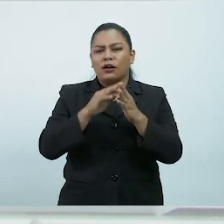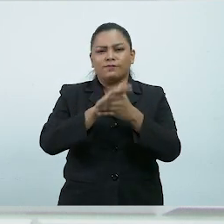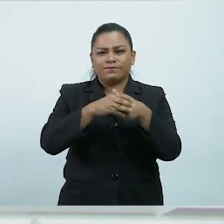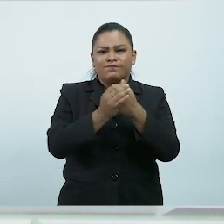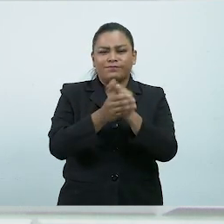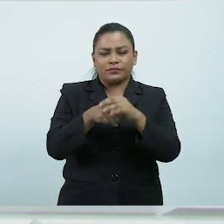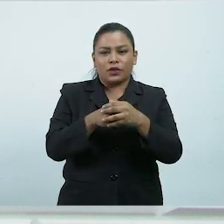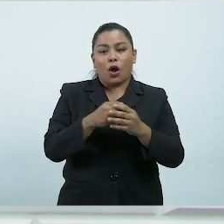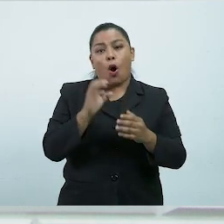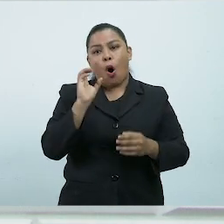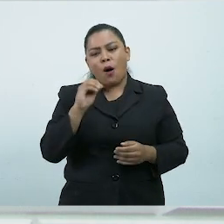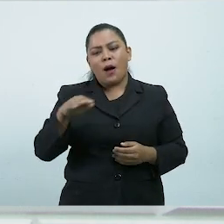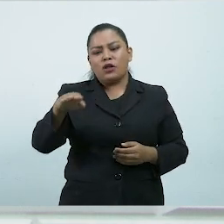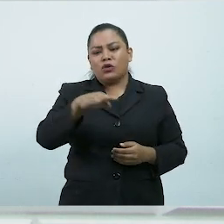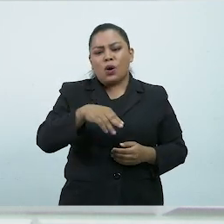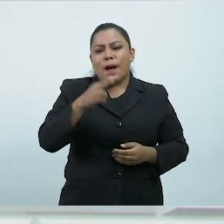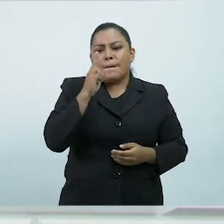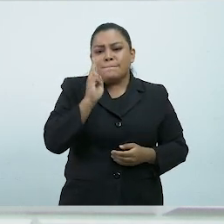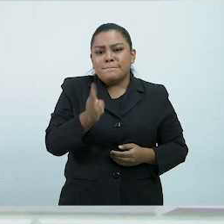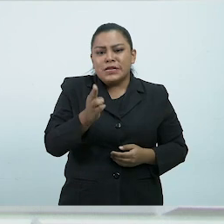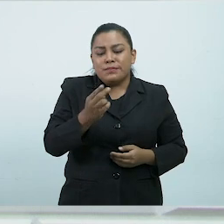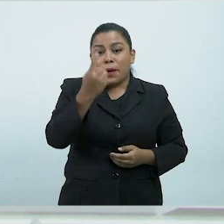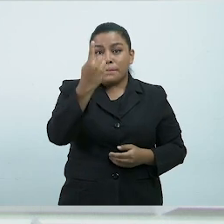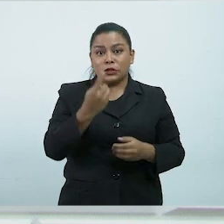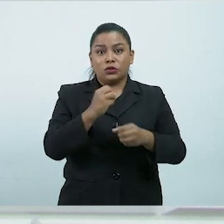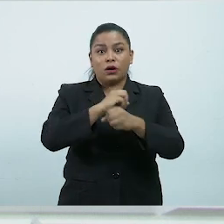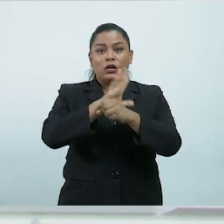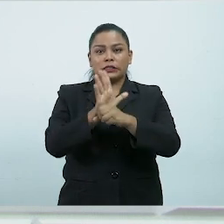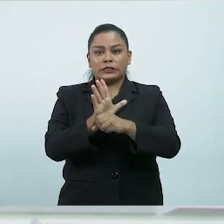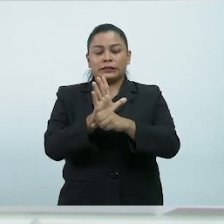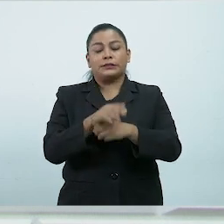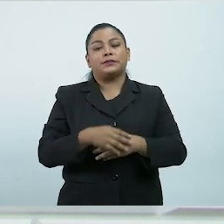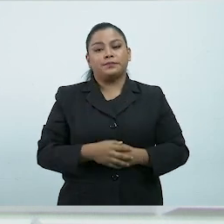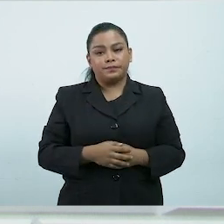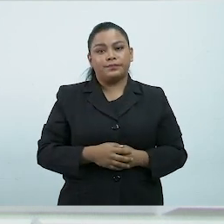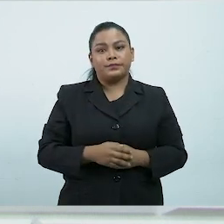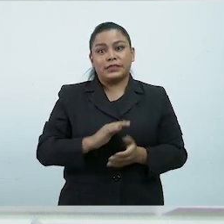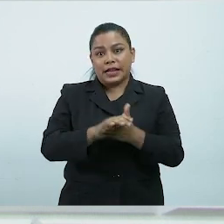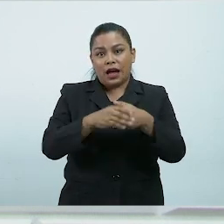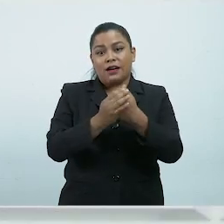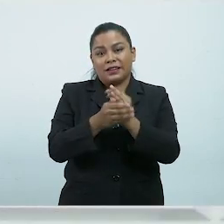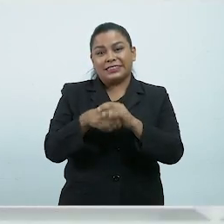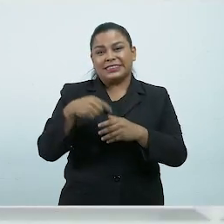misma área en la que ha estado una persona infectada con COVID-19